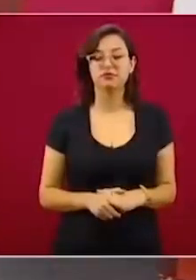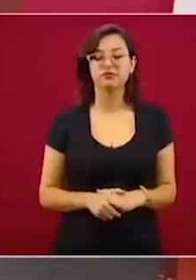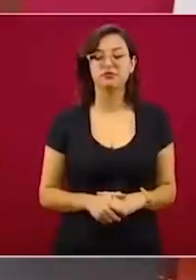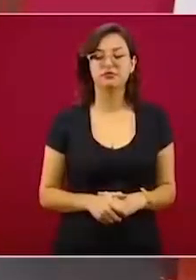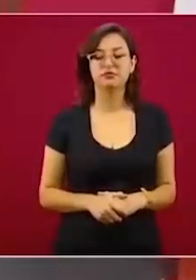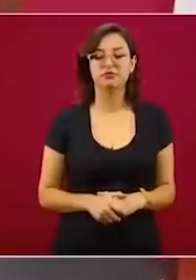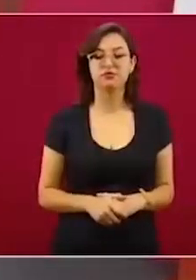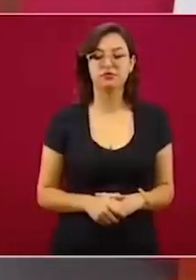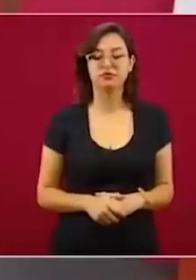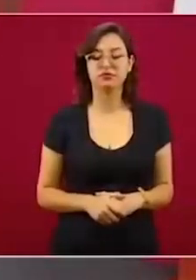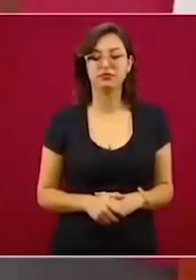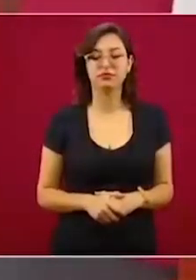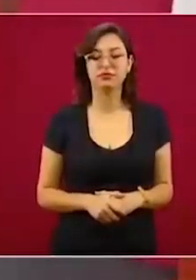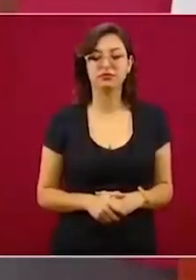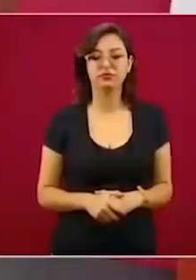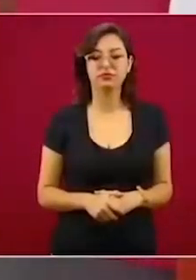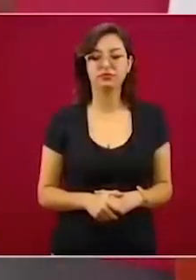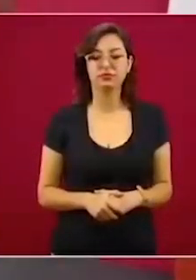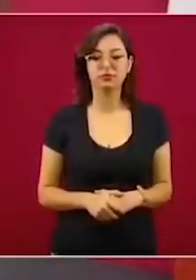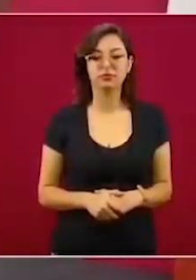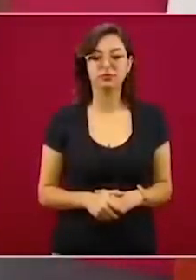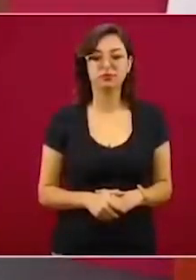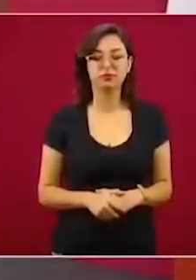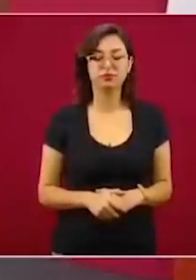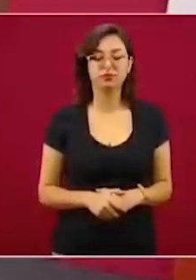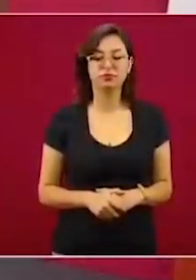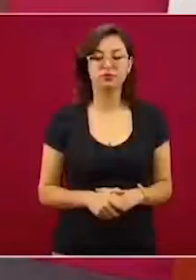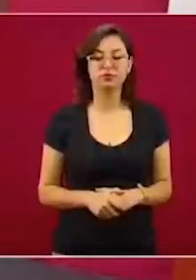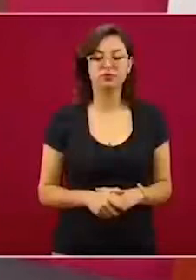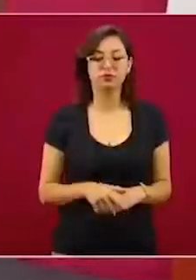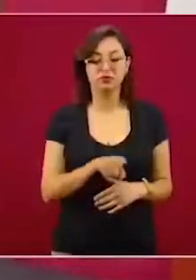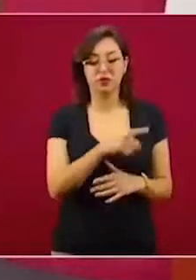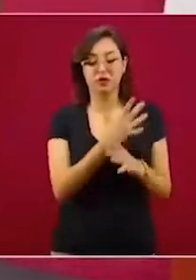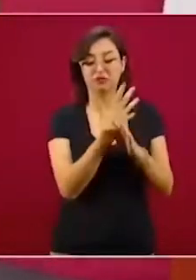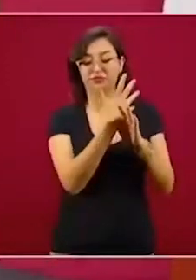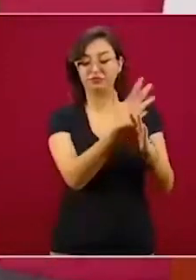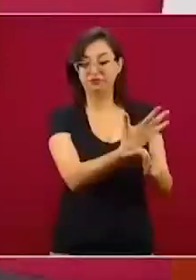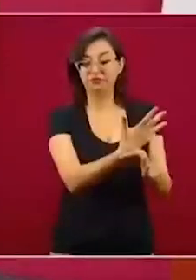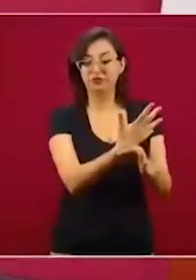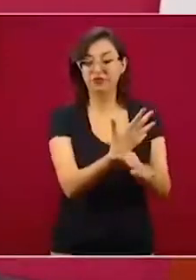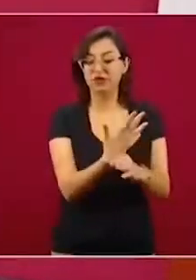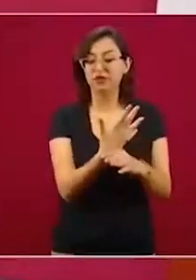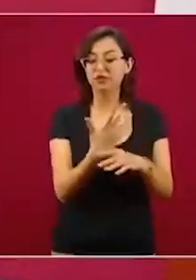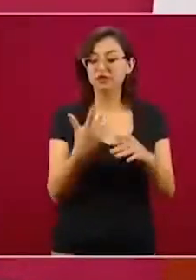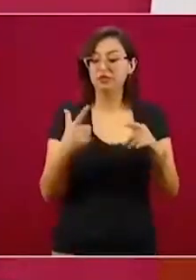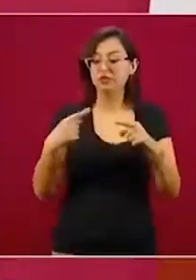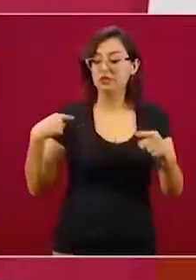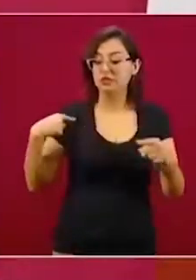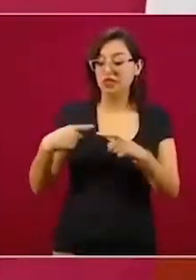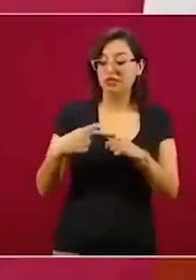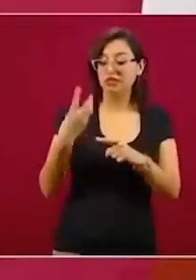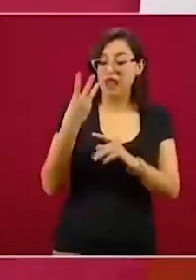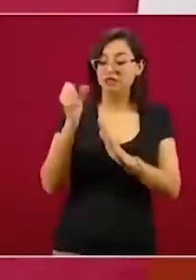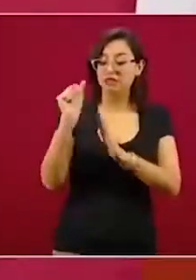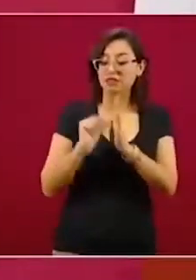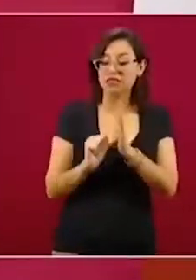hasta cinco puntos la economía en el primer trimestre,